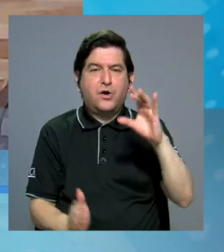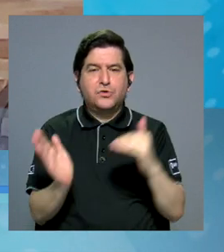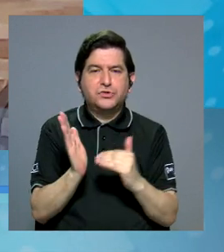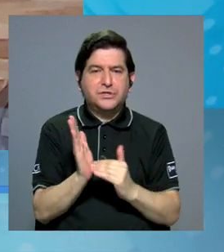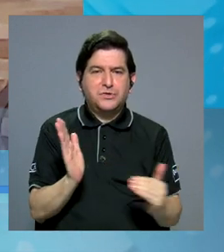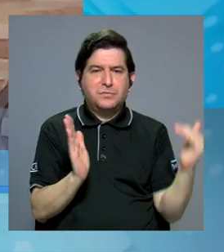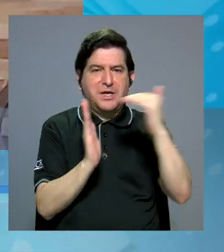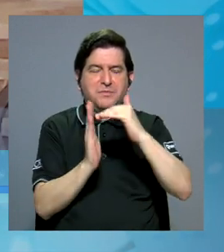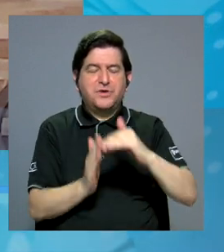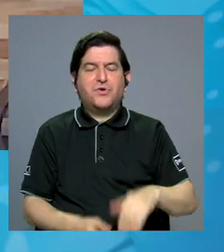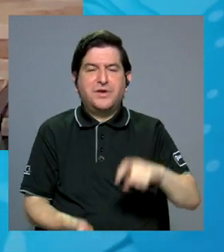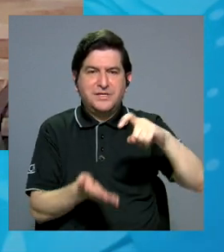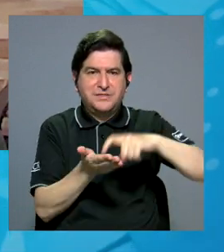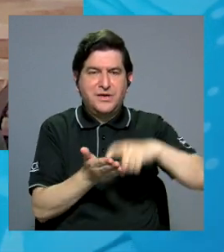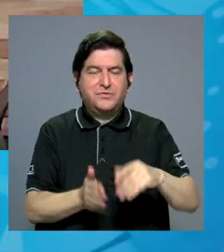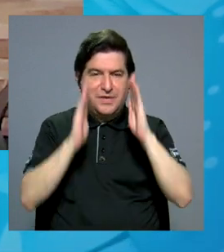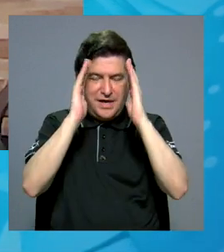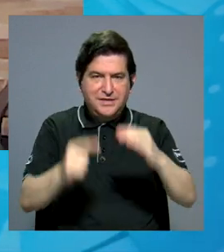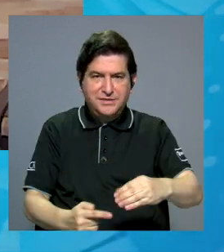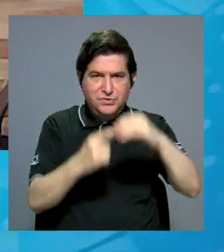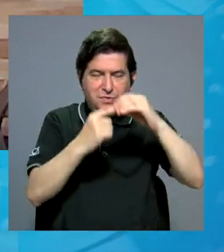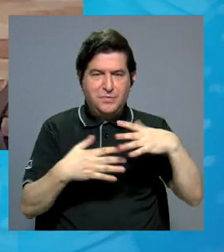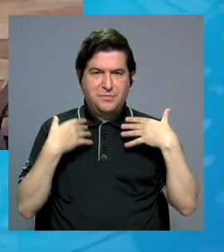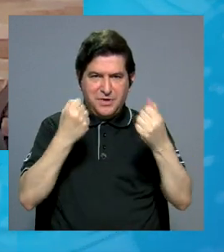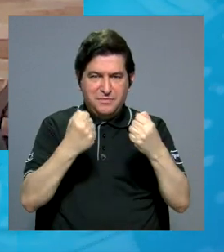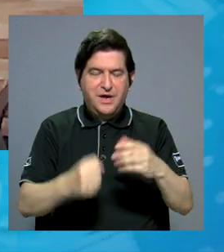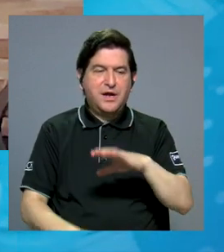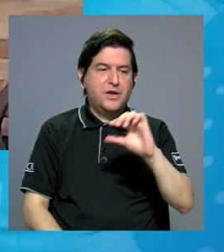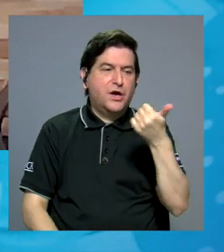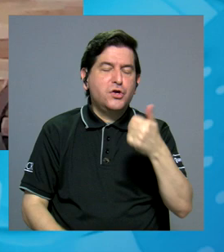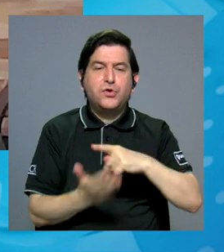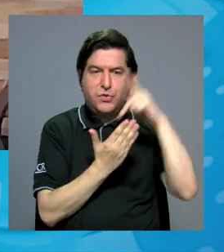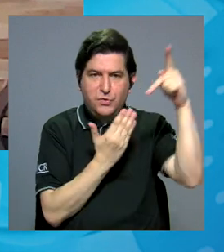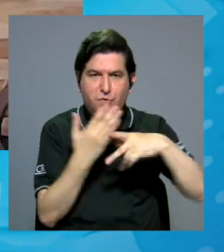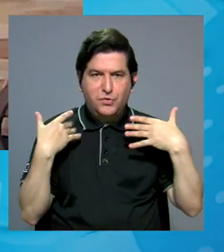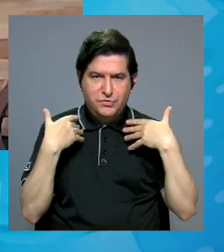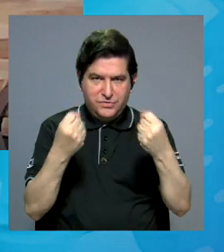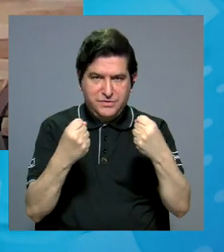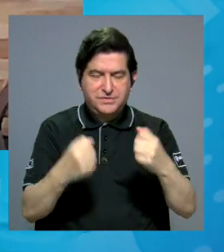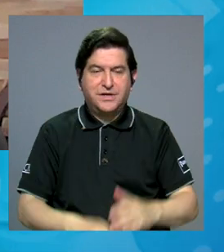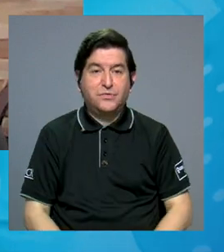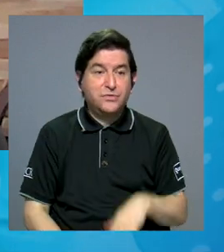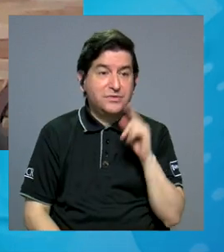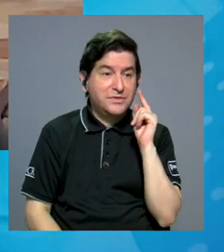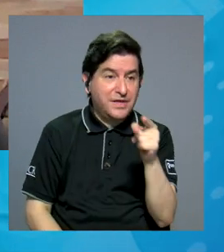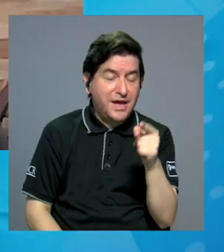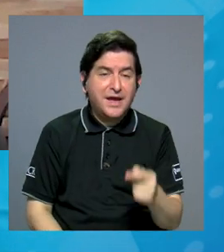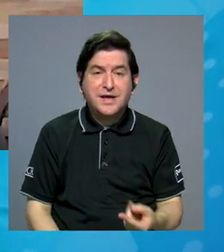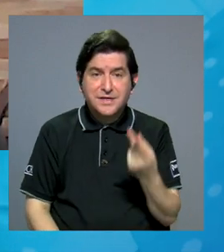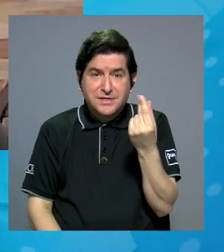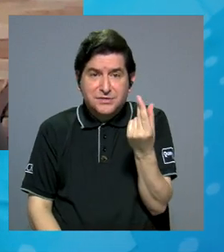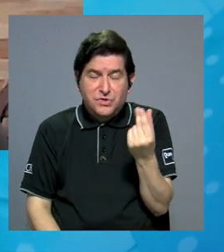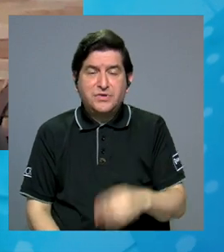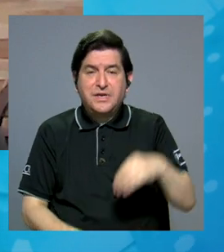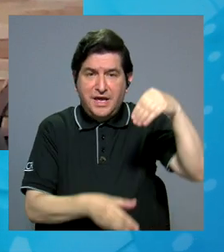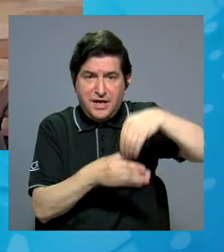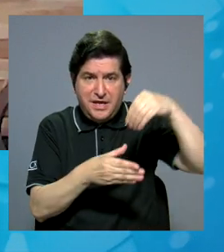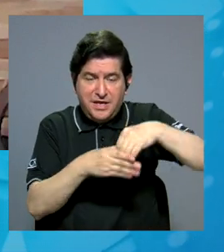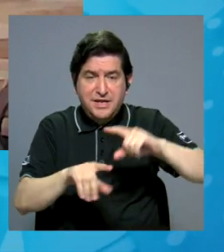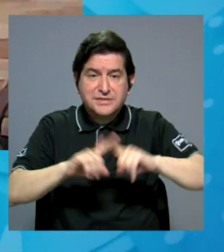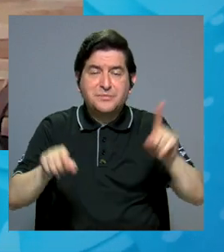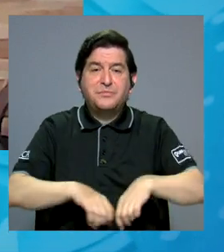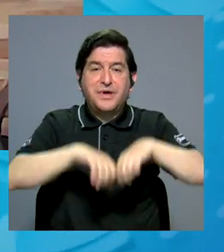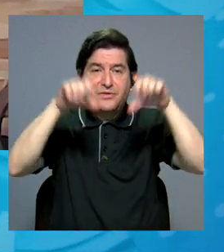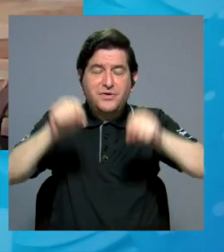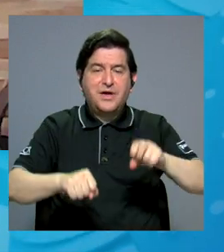millones en atención primaria de la salud y la atención de otros programas de salud. Esos recursos le están ingresando, pero para